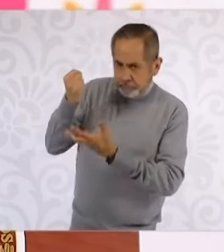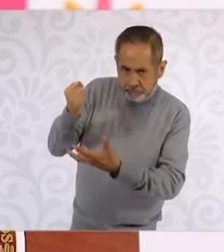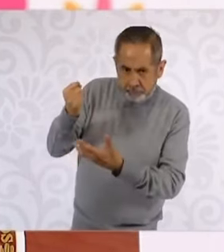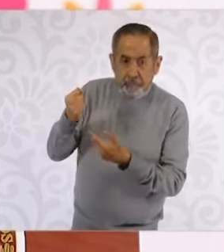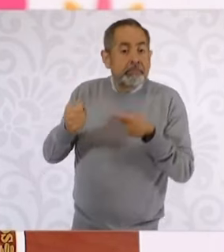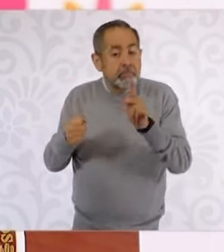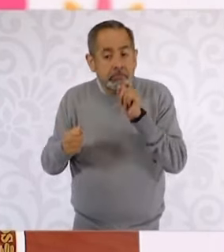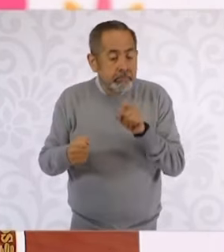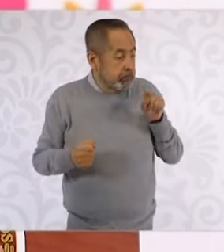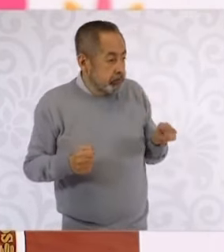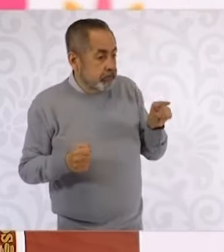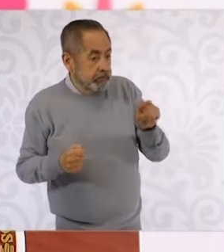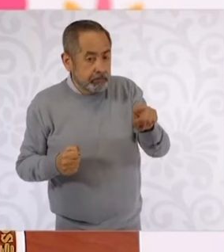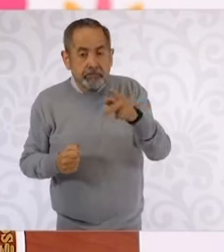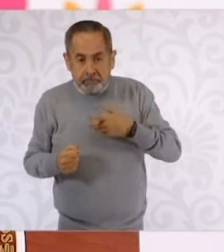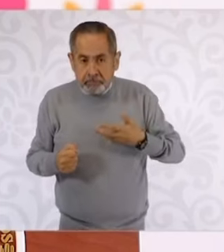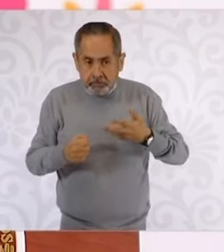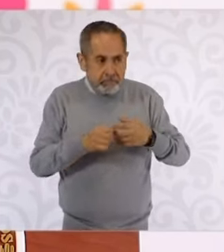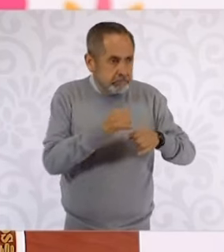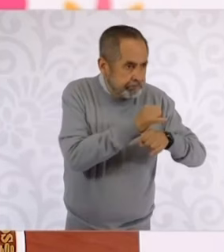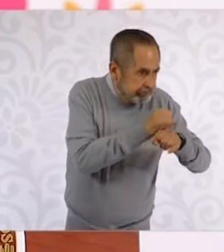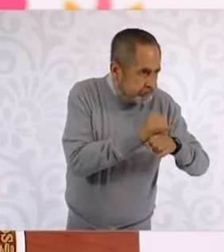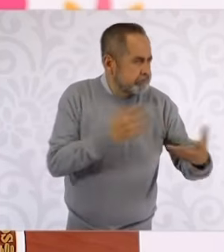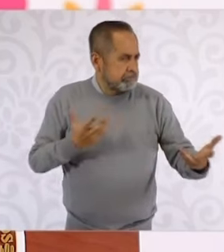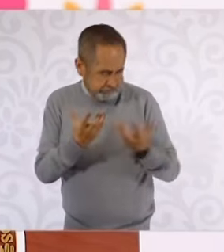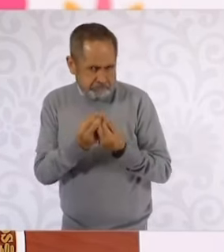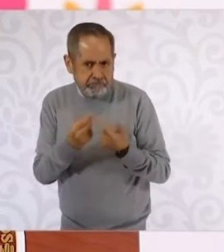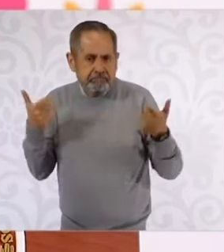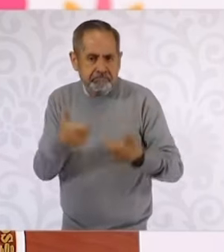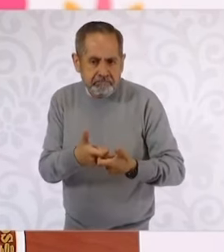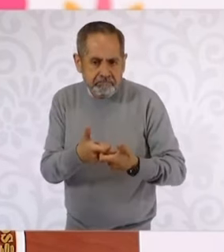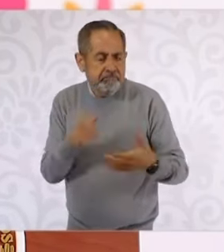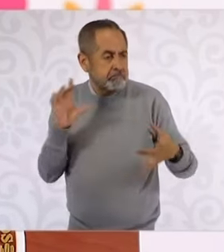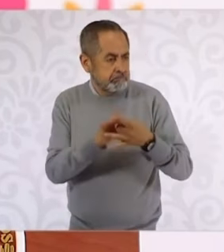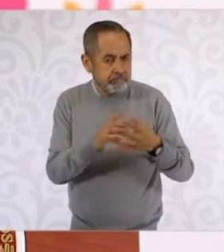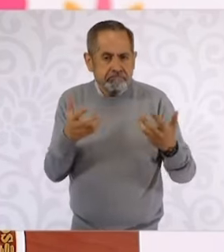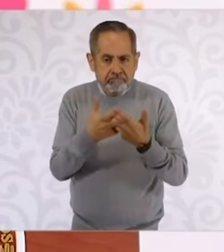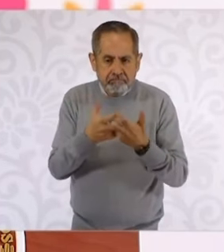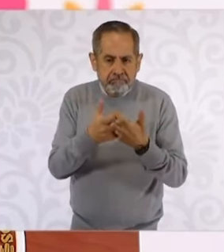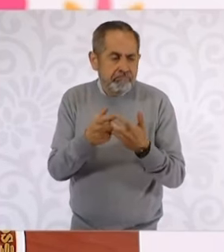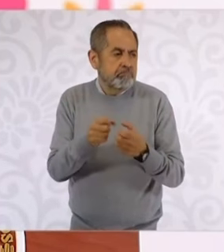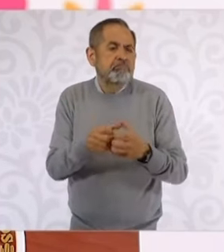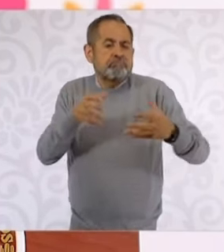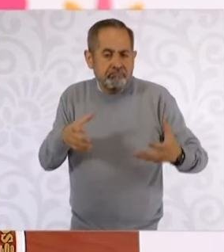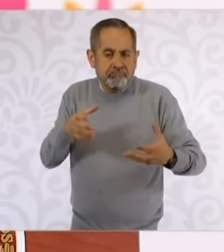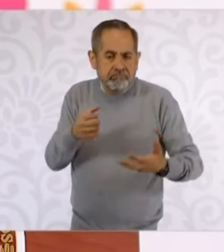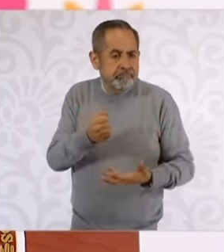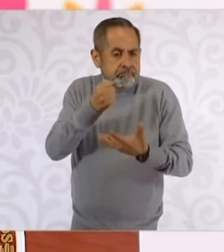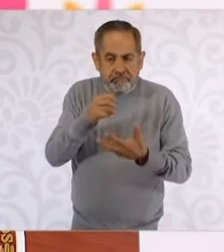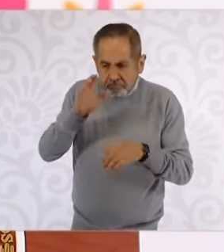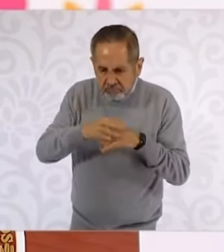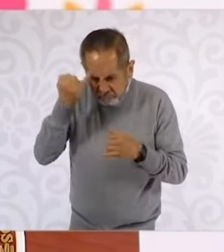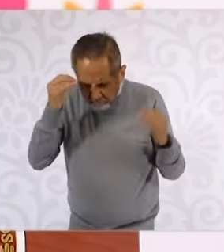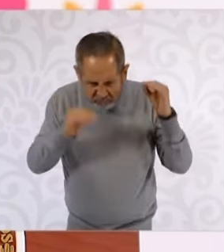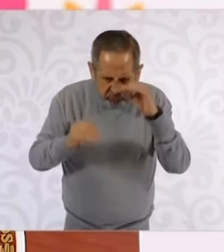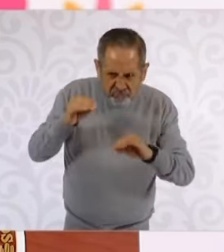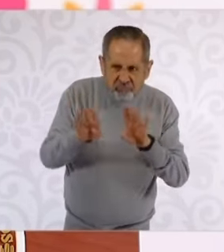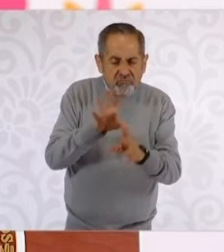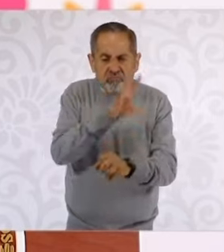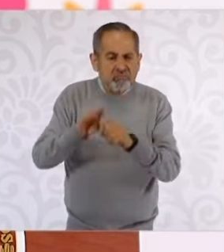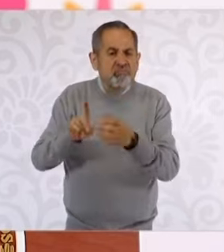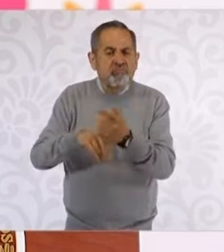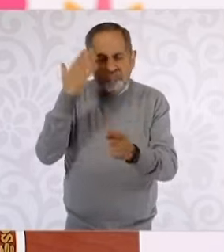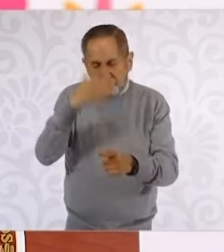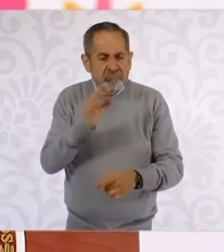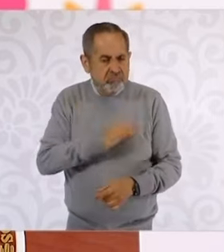investigación que ya están haciendo trabajo y que al vincularlos se va a potenciar mucho más el conocimiento y el desarrollo tecnológico.